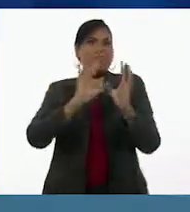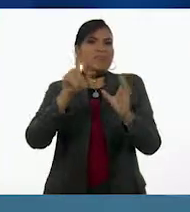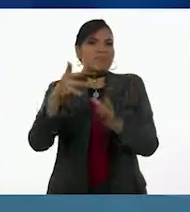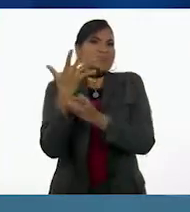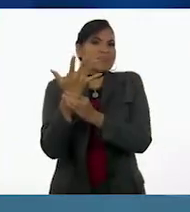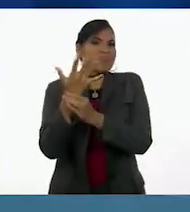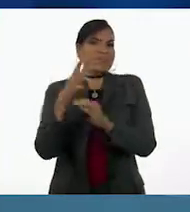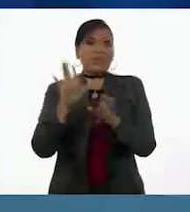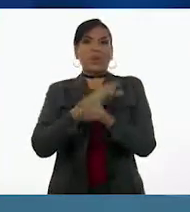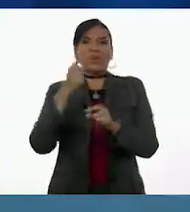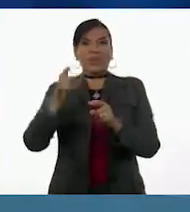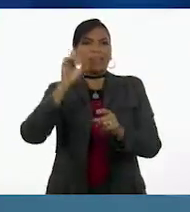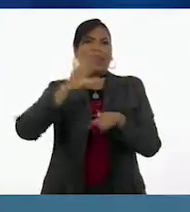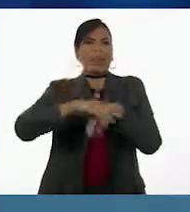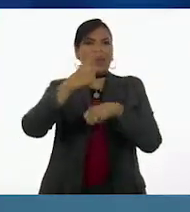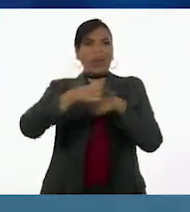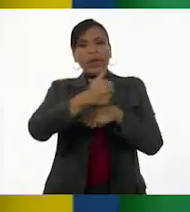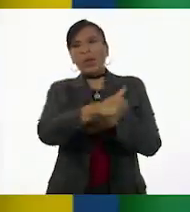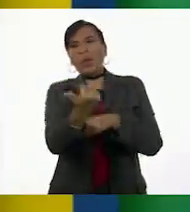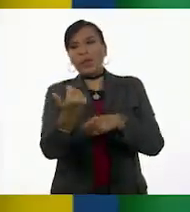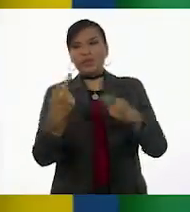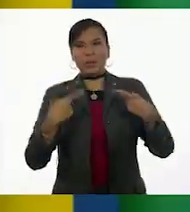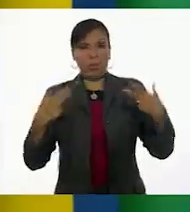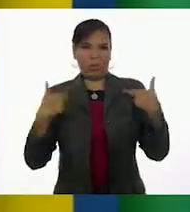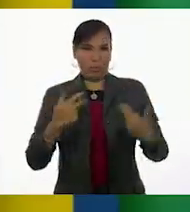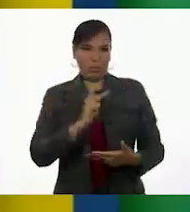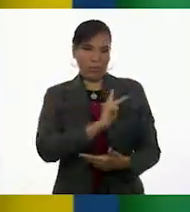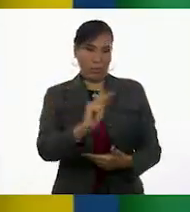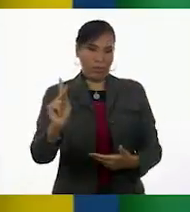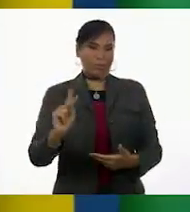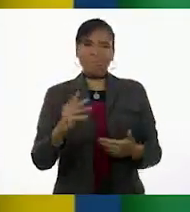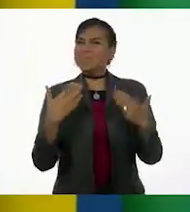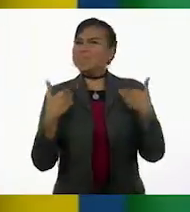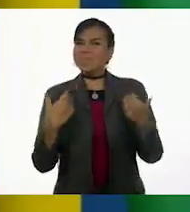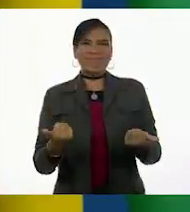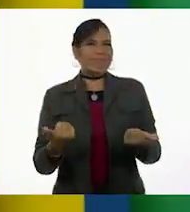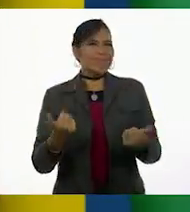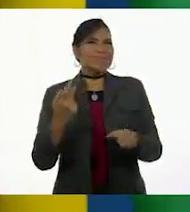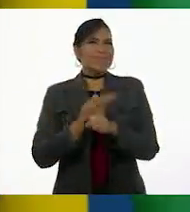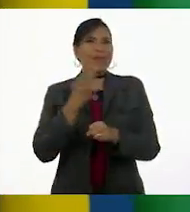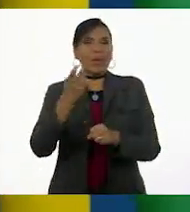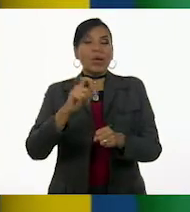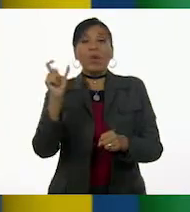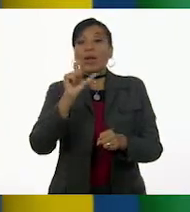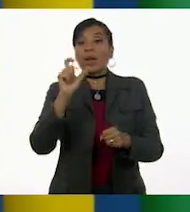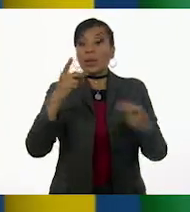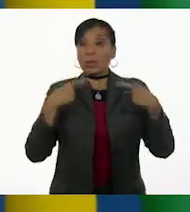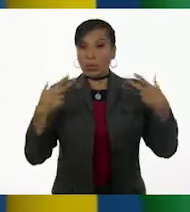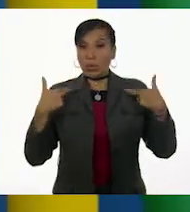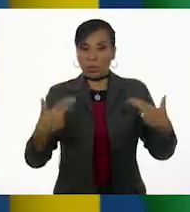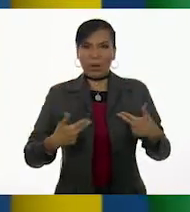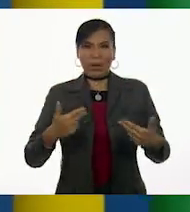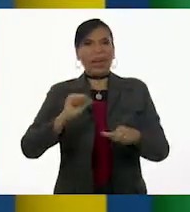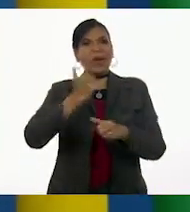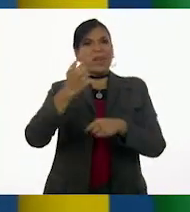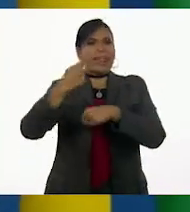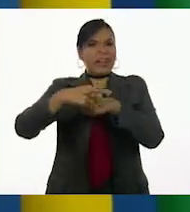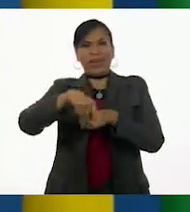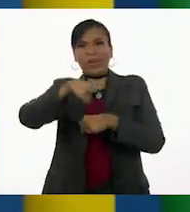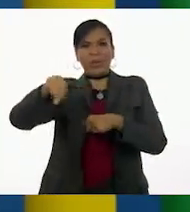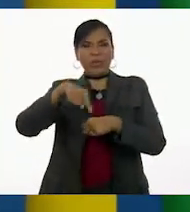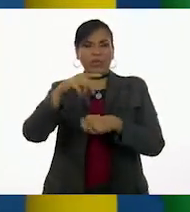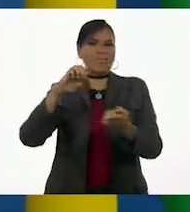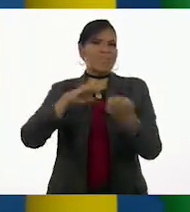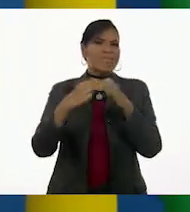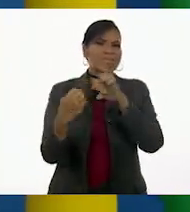causando daño a otros seres humanos. No logré entender bien esa parte donde el ser humano lastima a otros y se